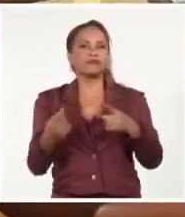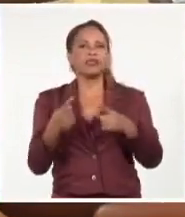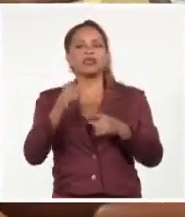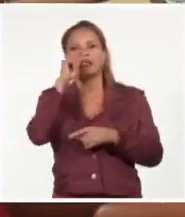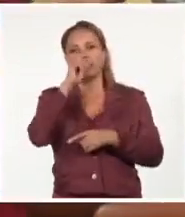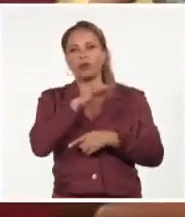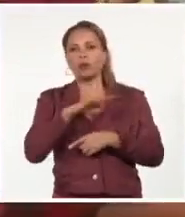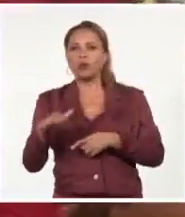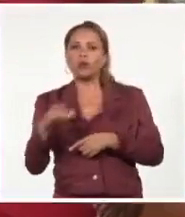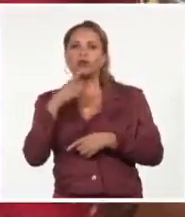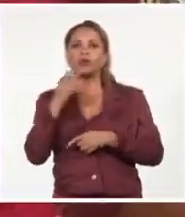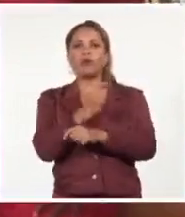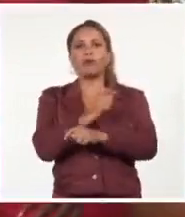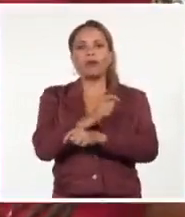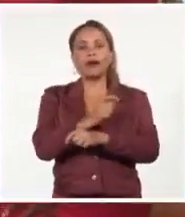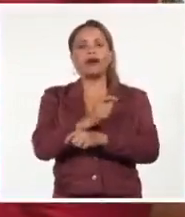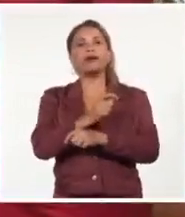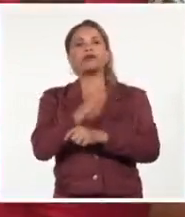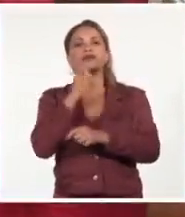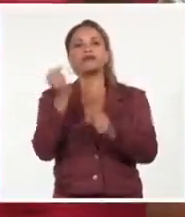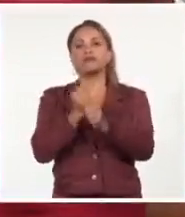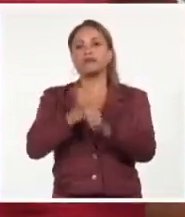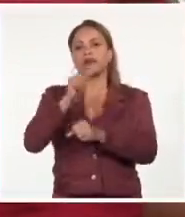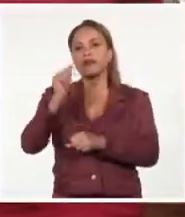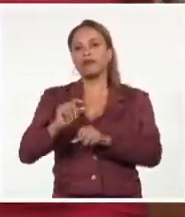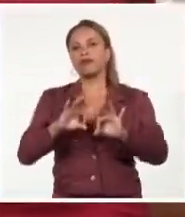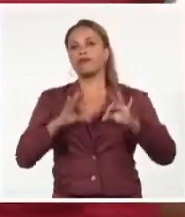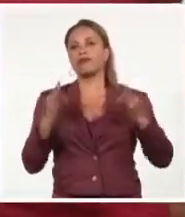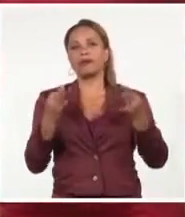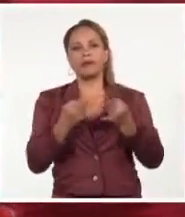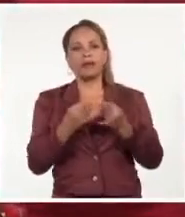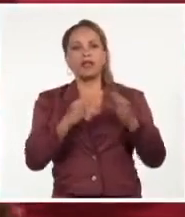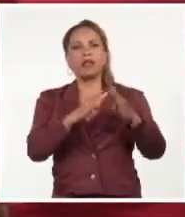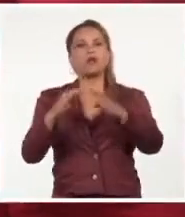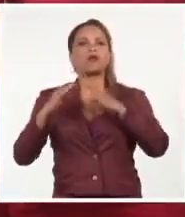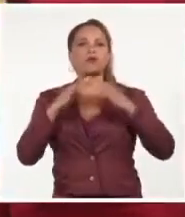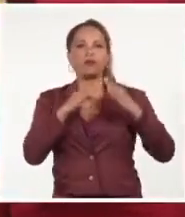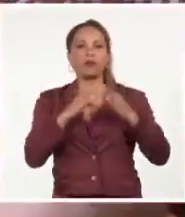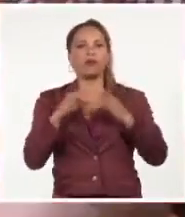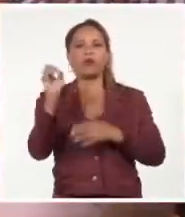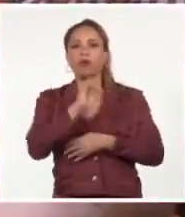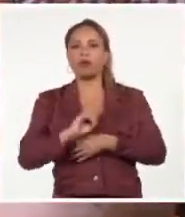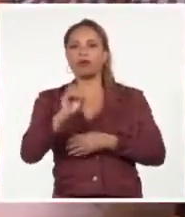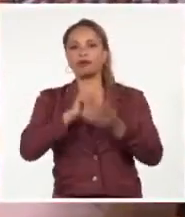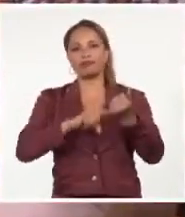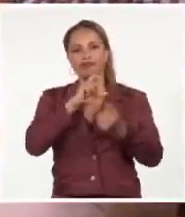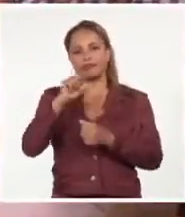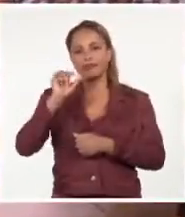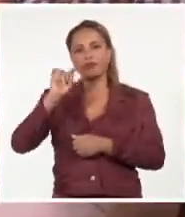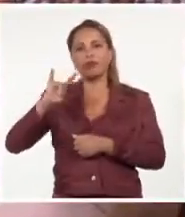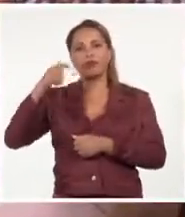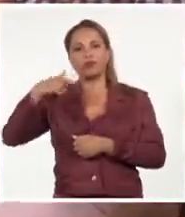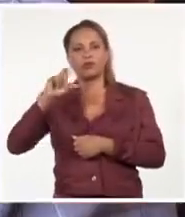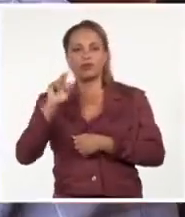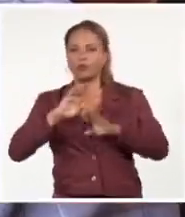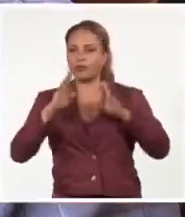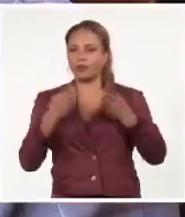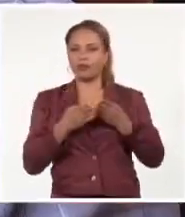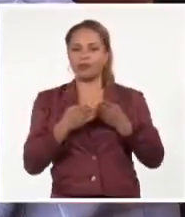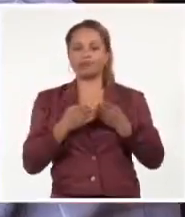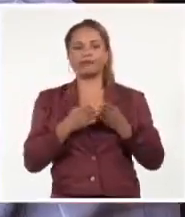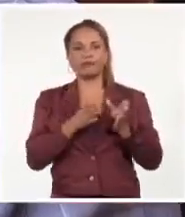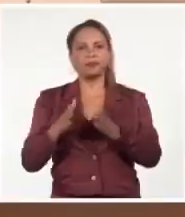alumnos, maestros, trabajadores, la familia, la comunidad, las organizaciones políticas y demás. Este es el acto de